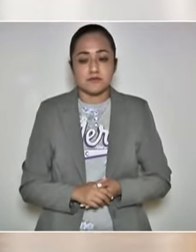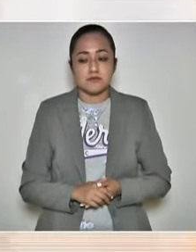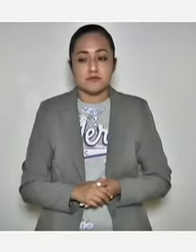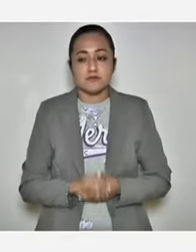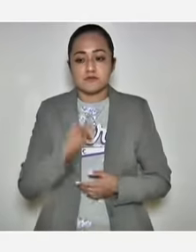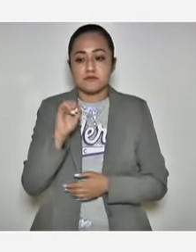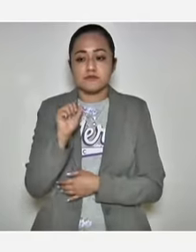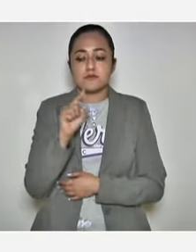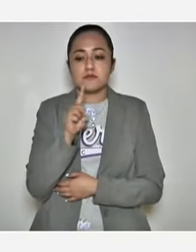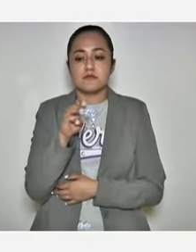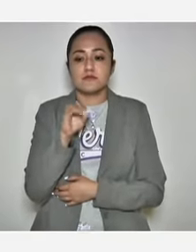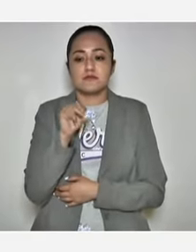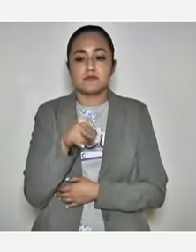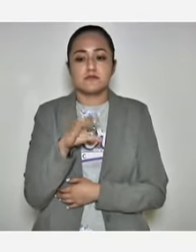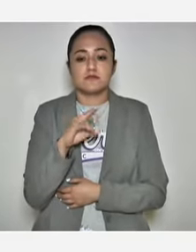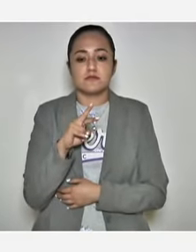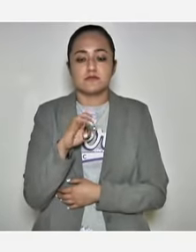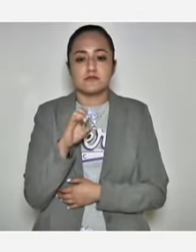Yasmin Curiela, Intolerancia.